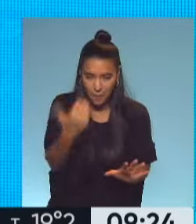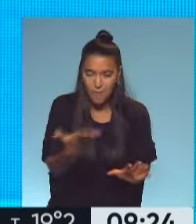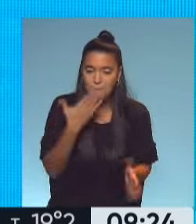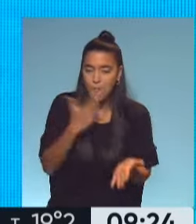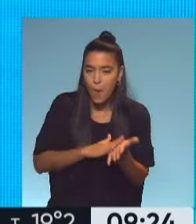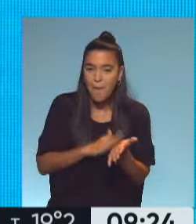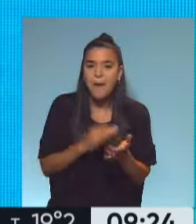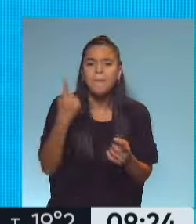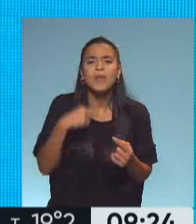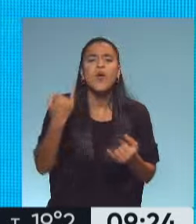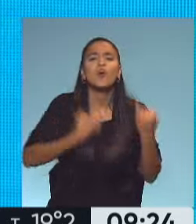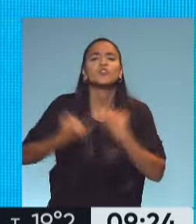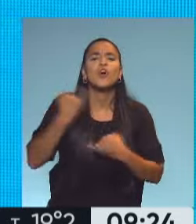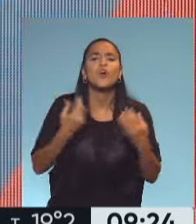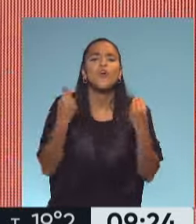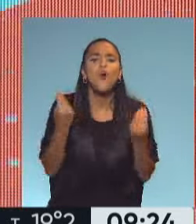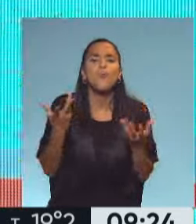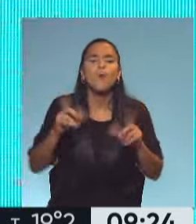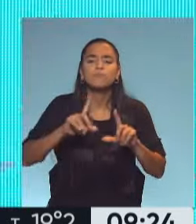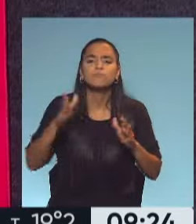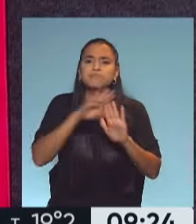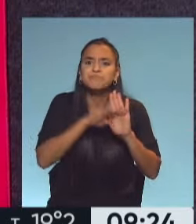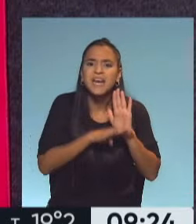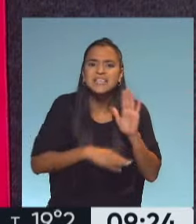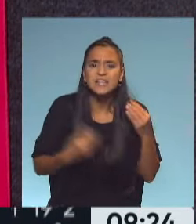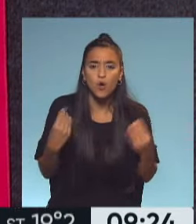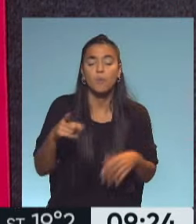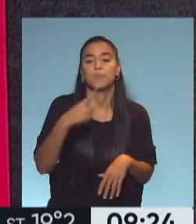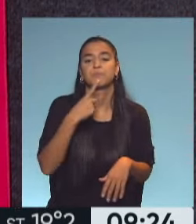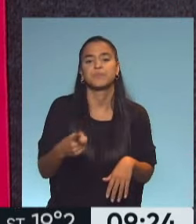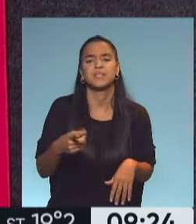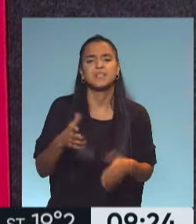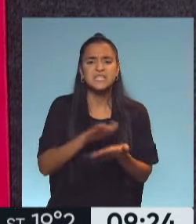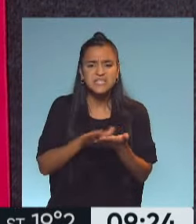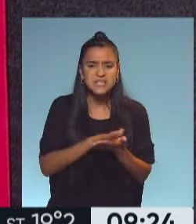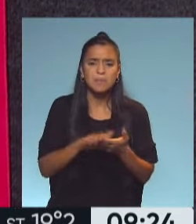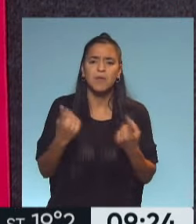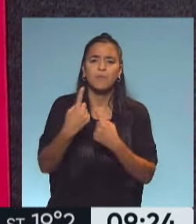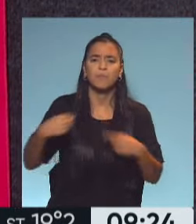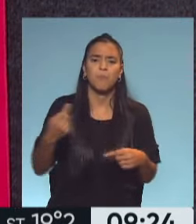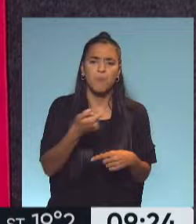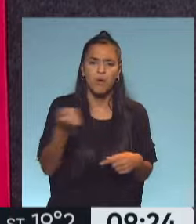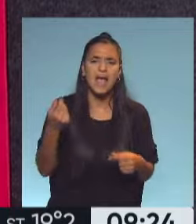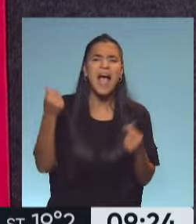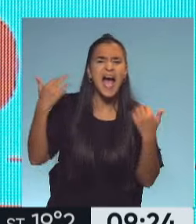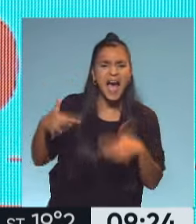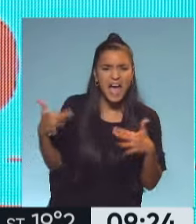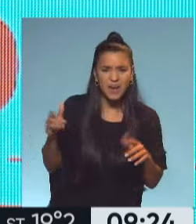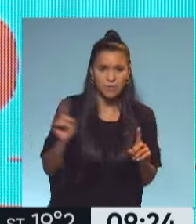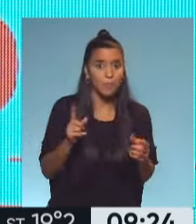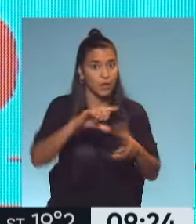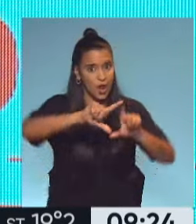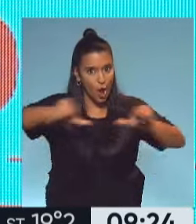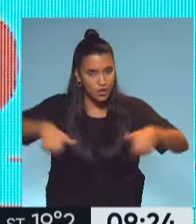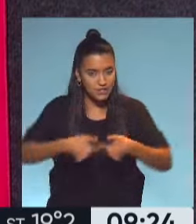probar, pero contanos cómo hago esta receta. Bueno, la verdad que es bastante simple y tiene pocos ingredientes. es muy cara porque viste que las rocas de Pascua son